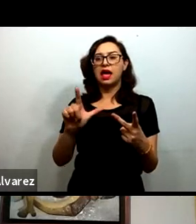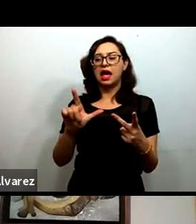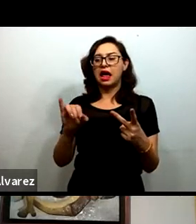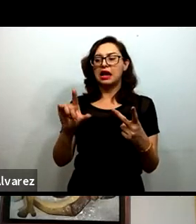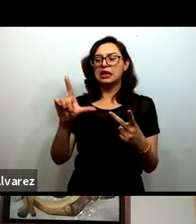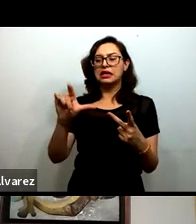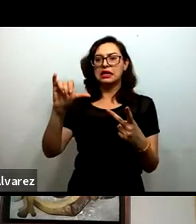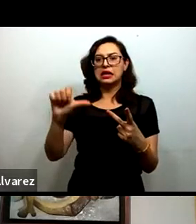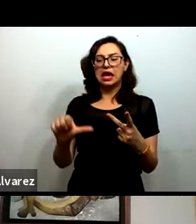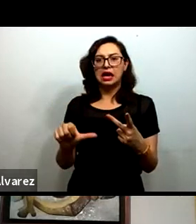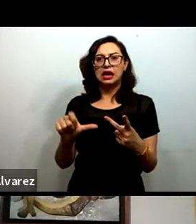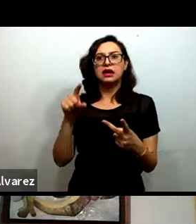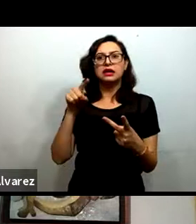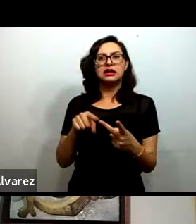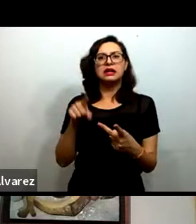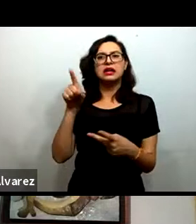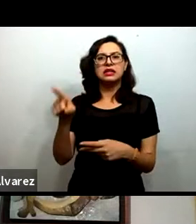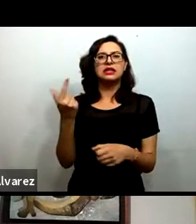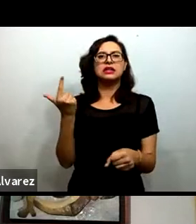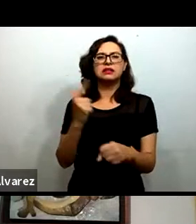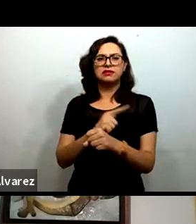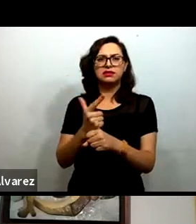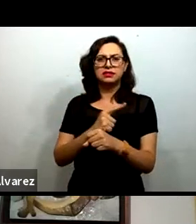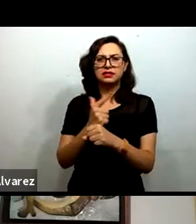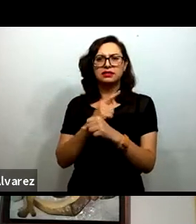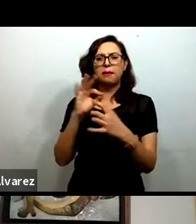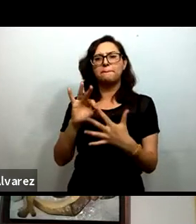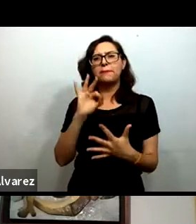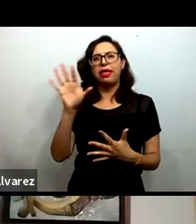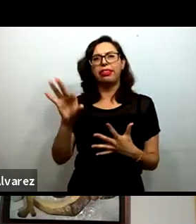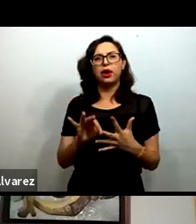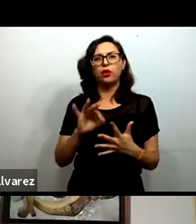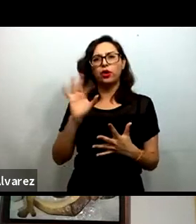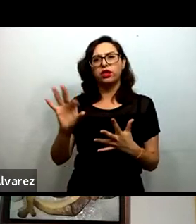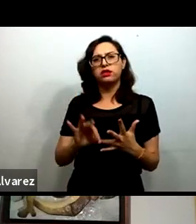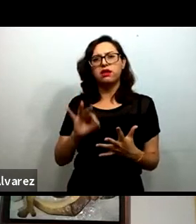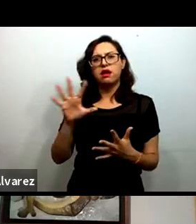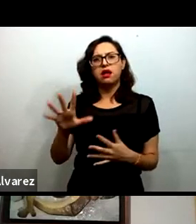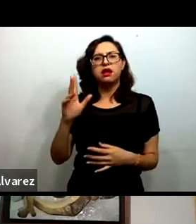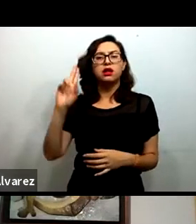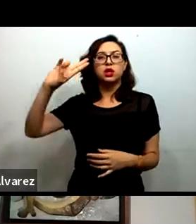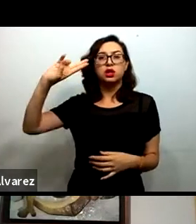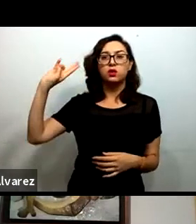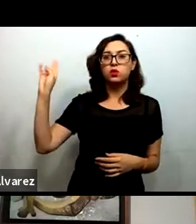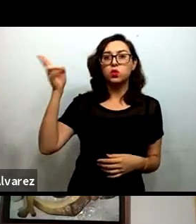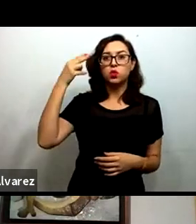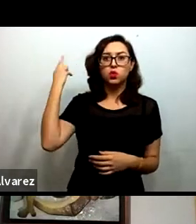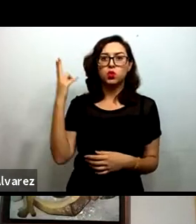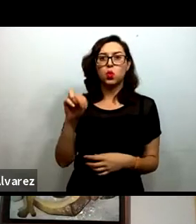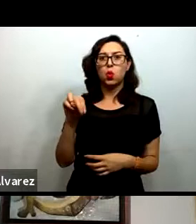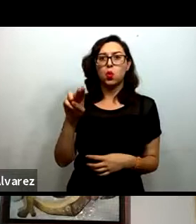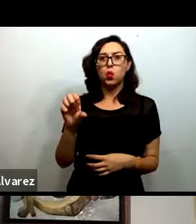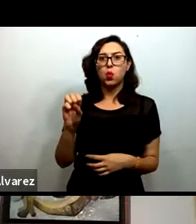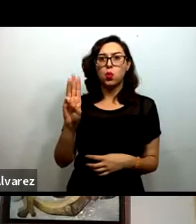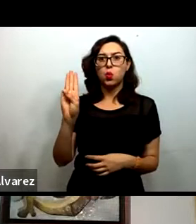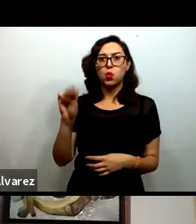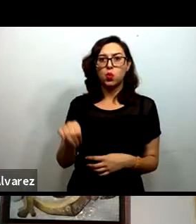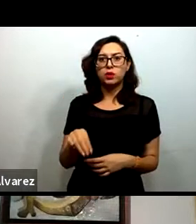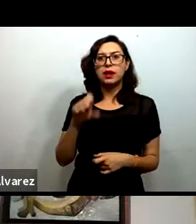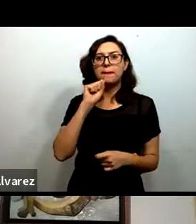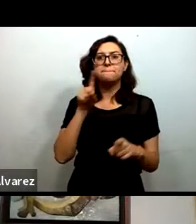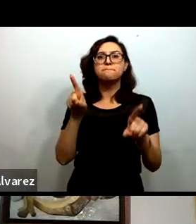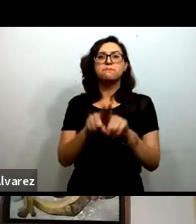Dalila es licenciada en Pedagogía de la UNAM, realizó una especialidad en Política y Gestión Educativa en